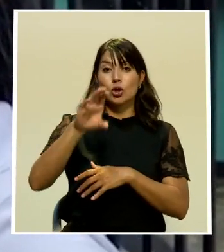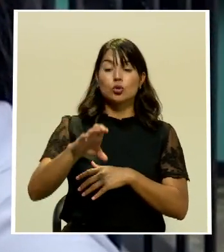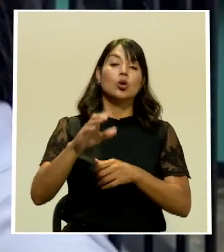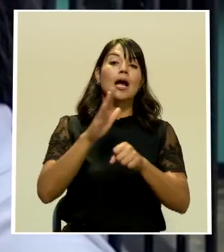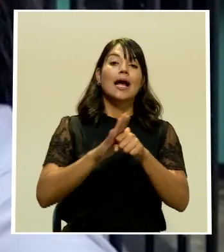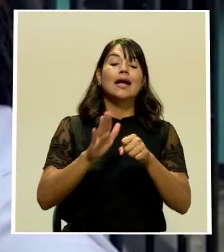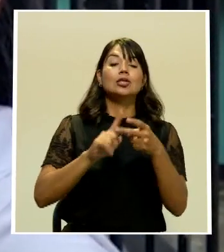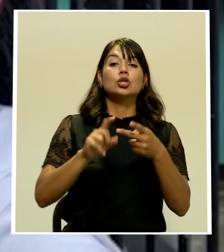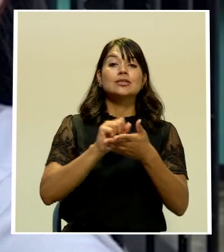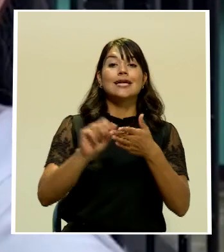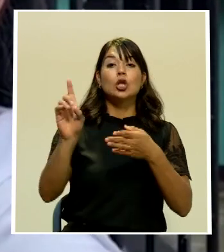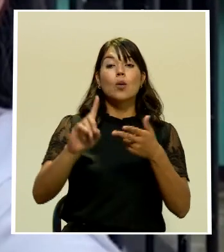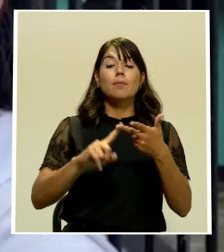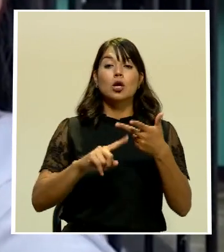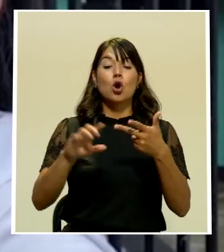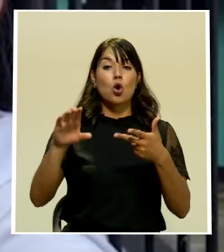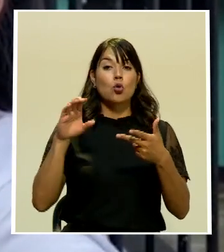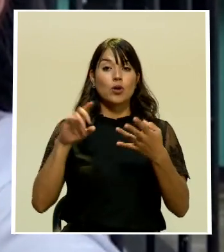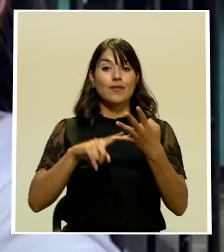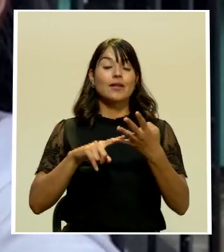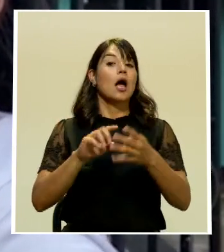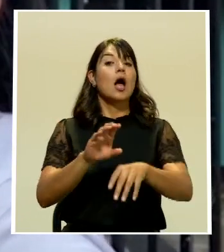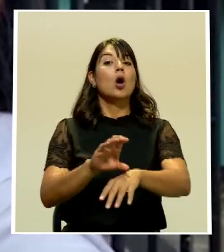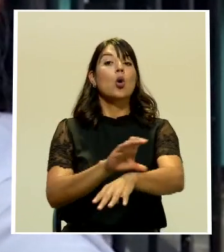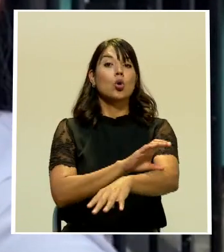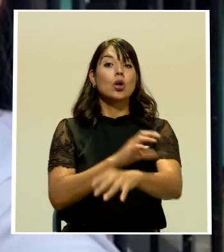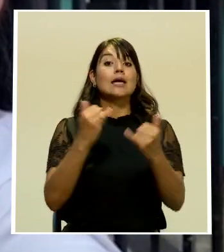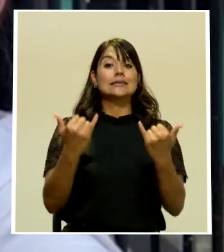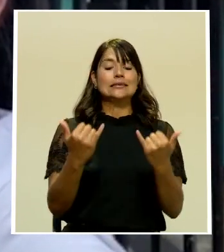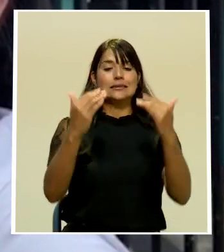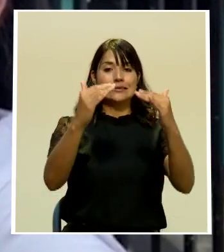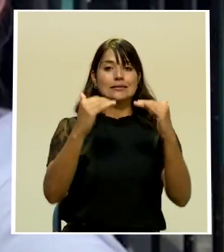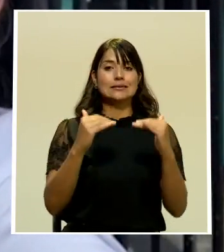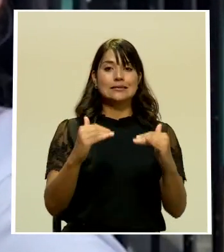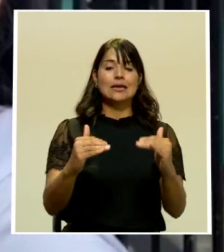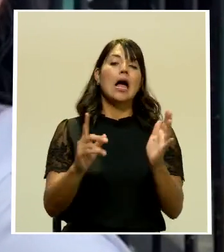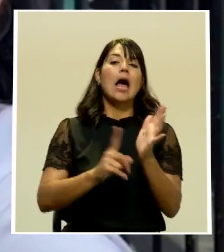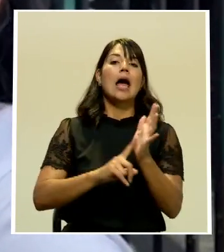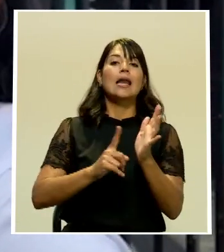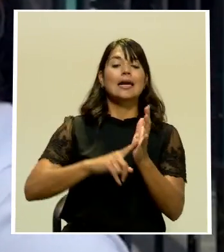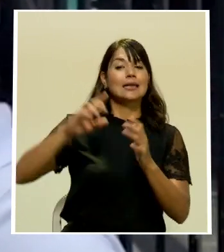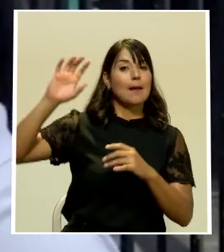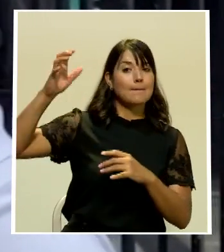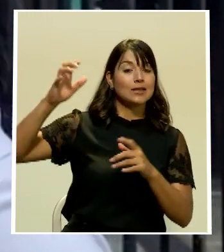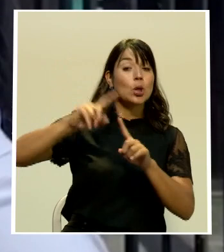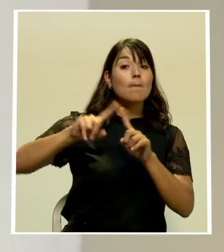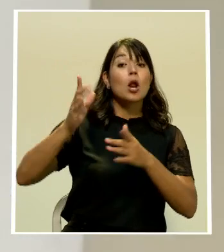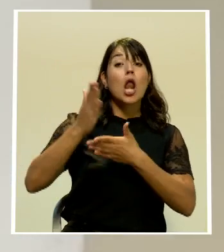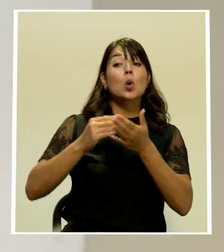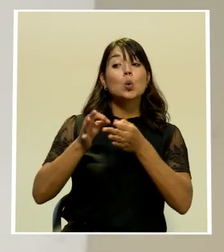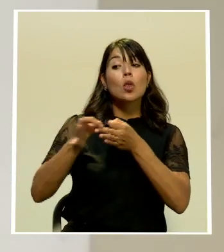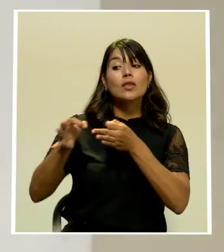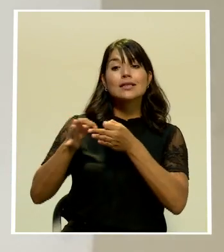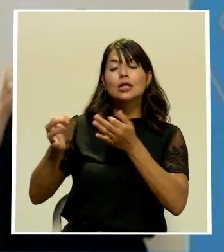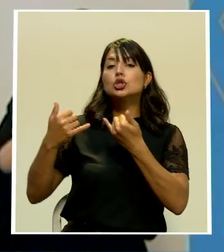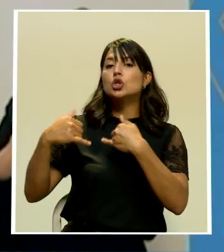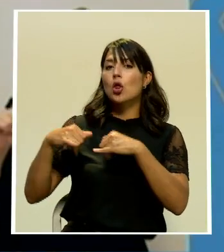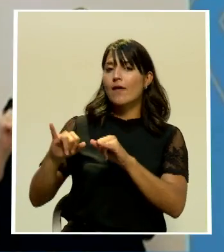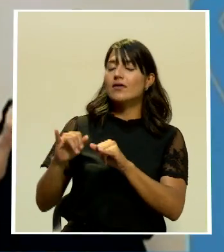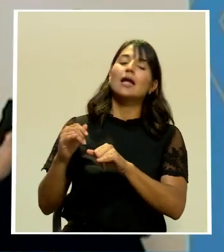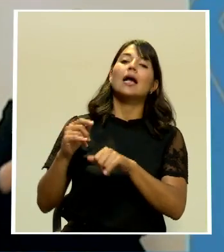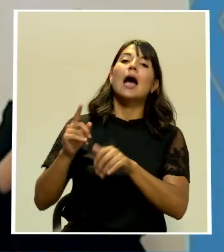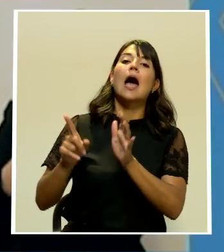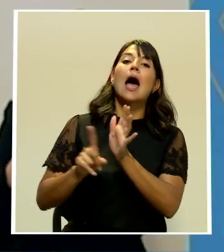curridabate y coronado bajaron de categoría naranja amarilla pero mantienen ciertos distritos en alerta sindrómica